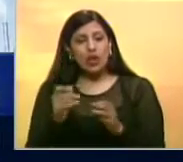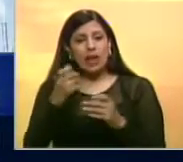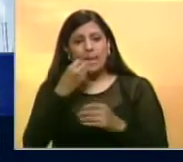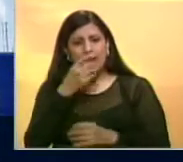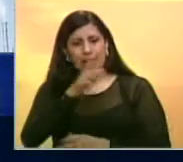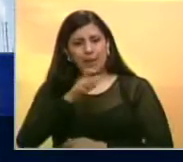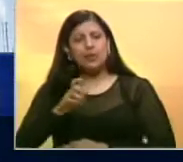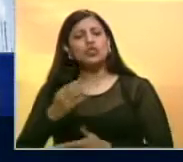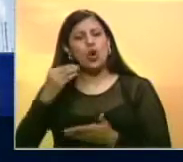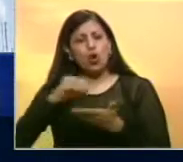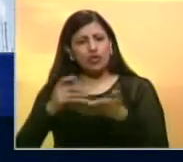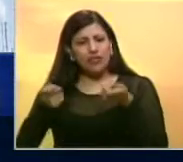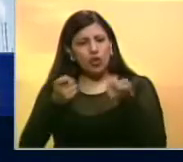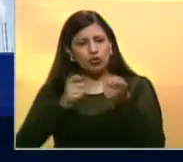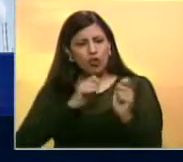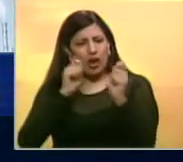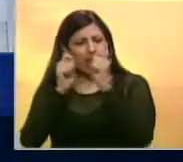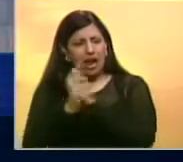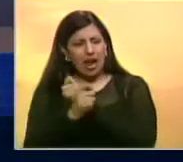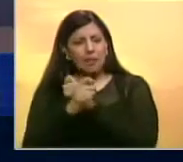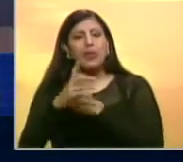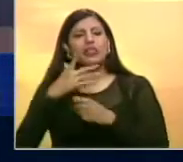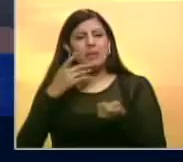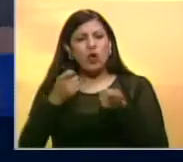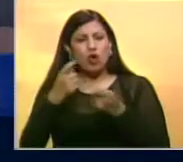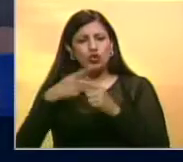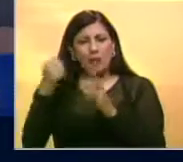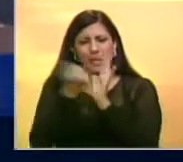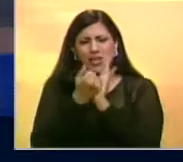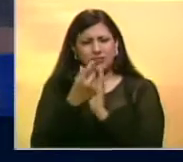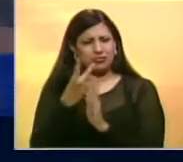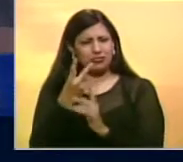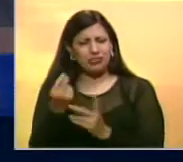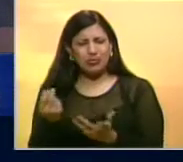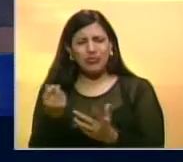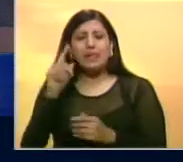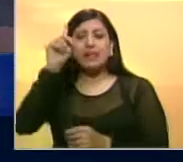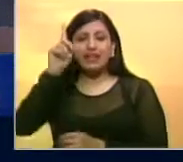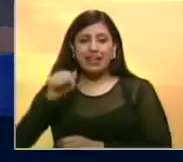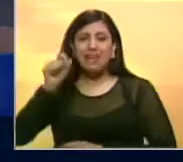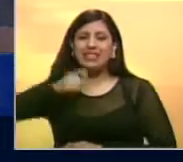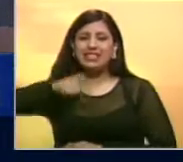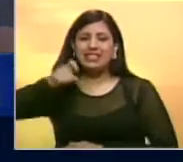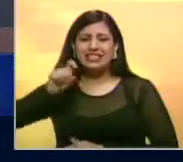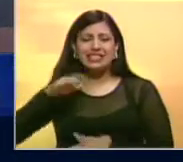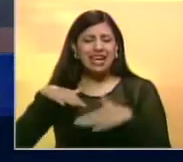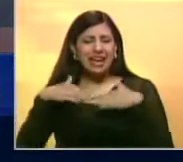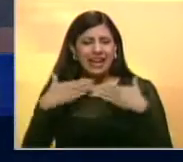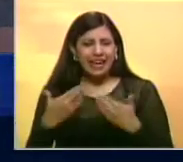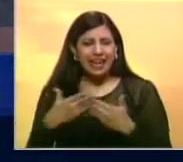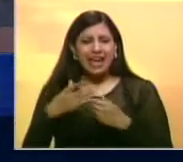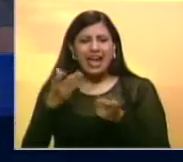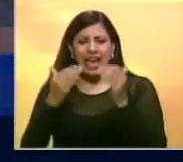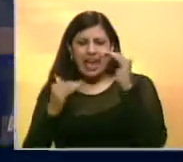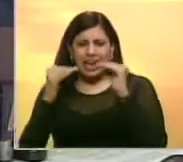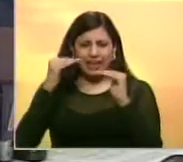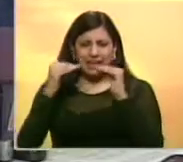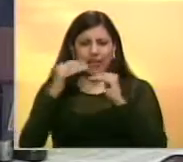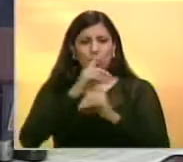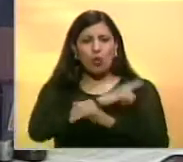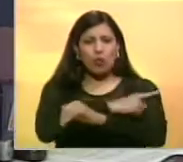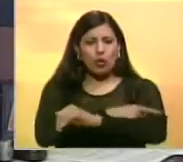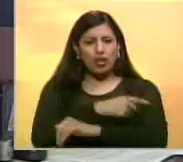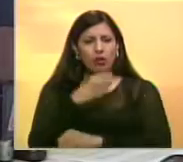y replantear el control de cambio, así como los controles de precios. También resaltó la necesidad de que exista un equilibrio entre los